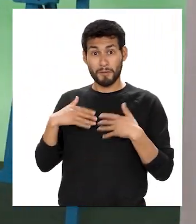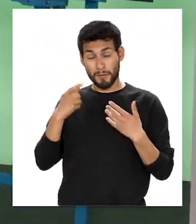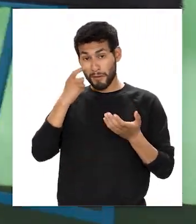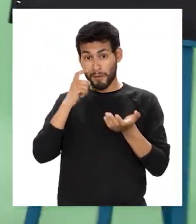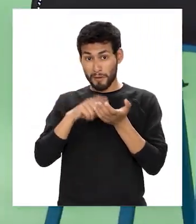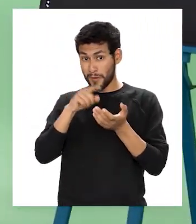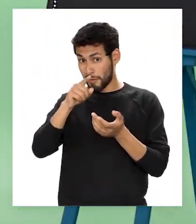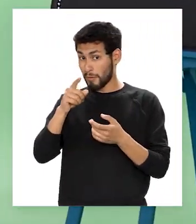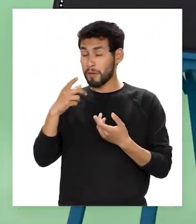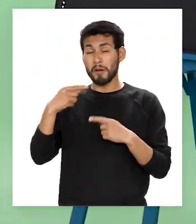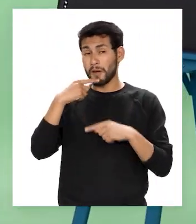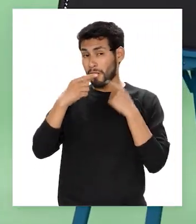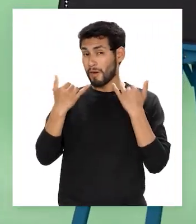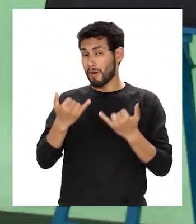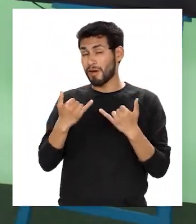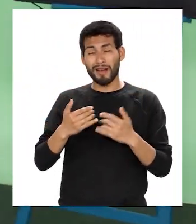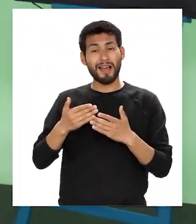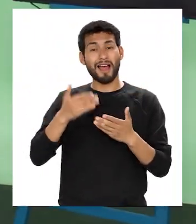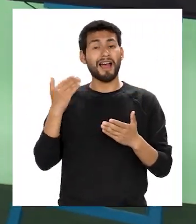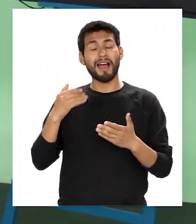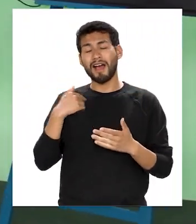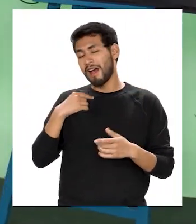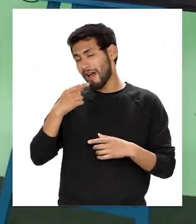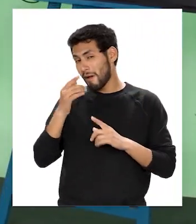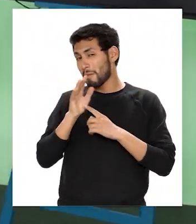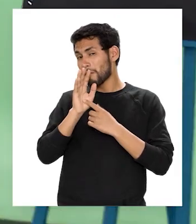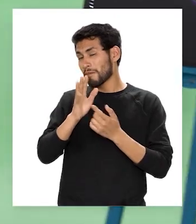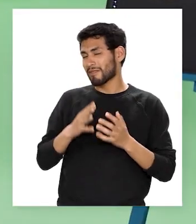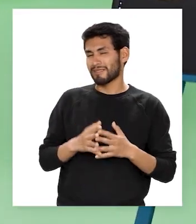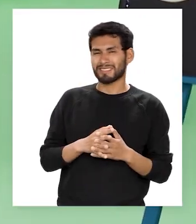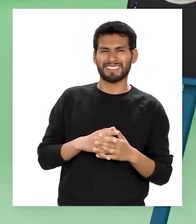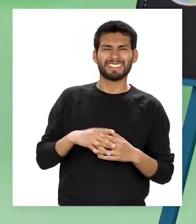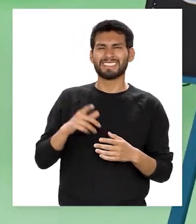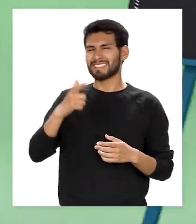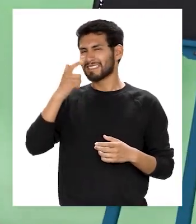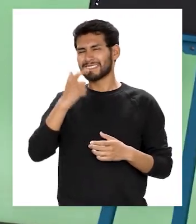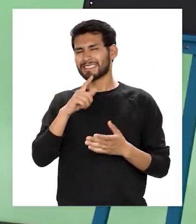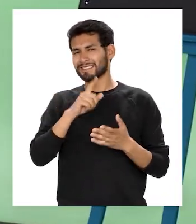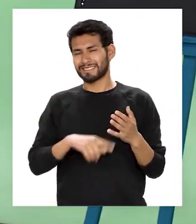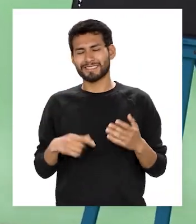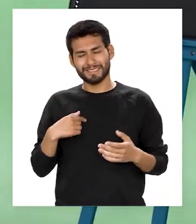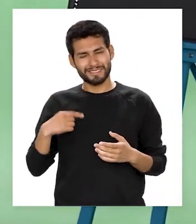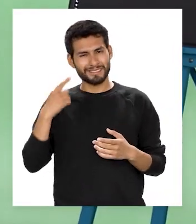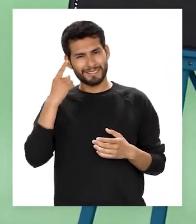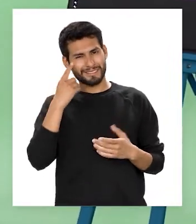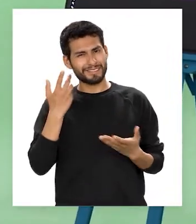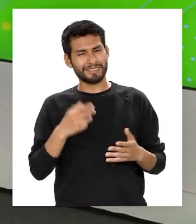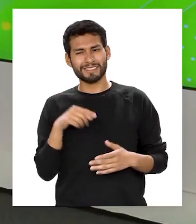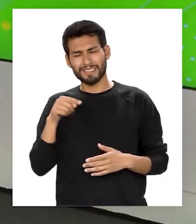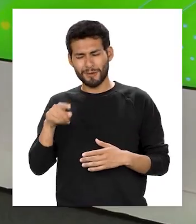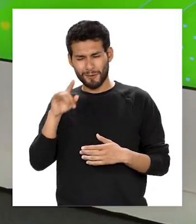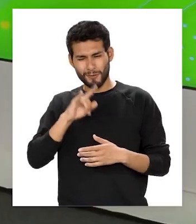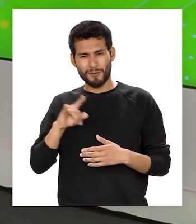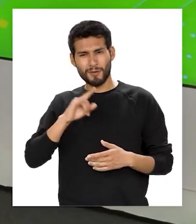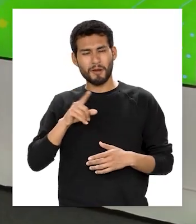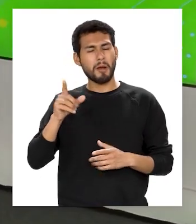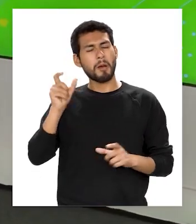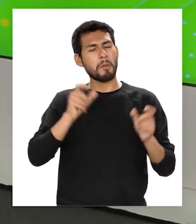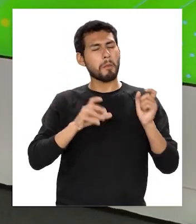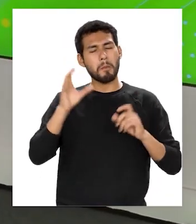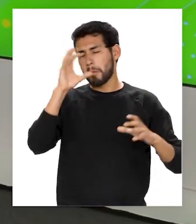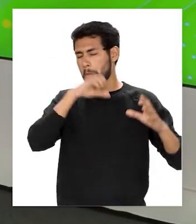identificar aquello de lo que estamos hablando antes de que se los revelemos En lo particular, creo que muchas veces esta herramienta pasa